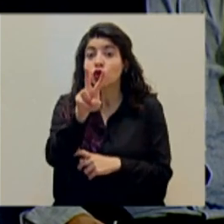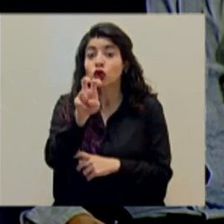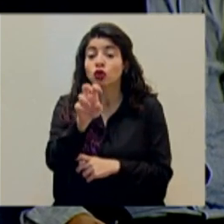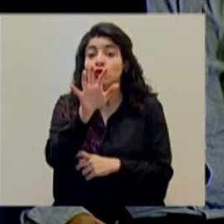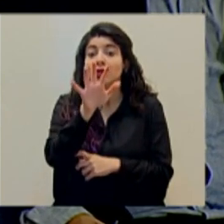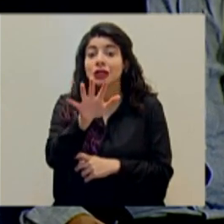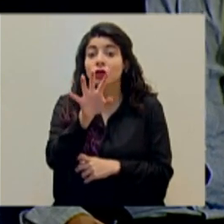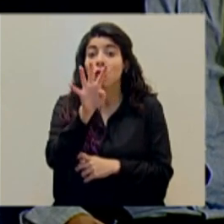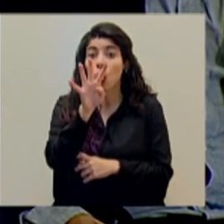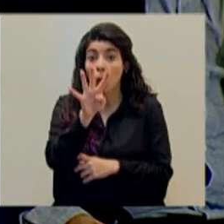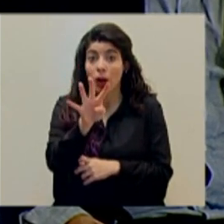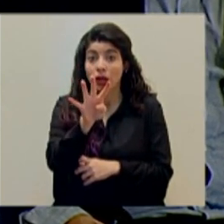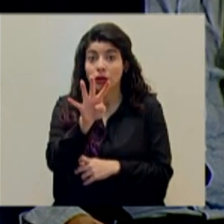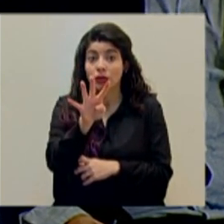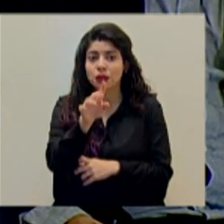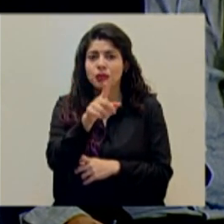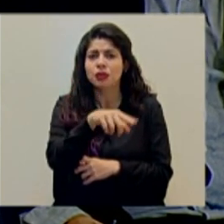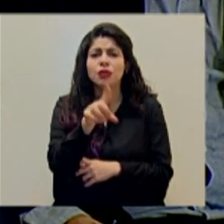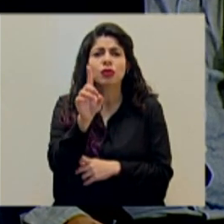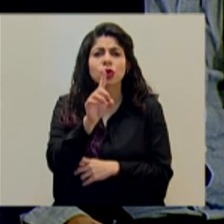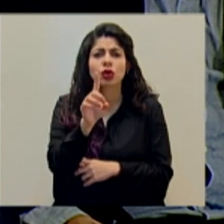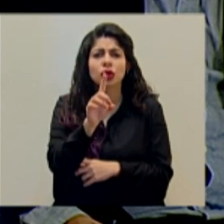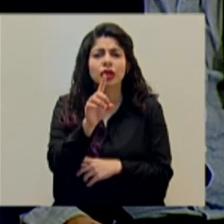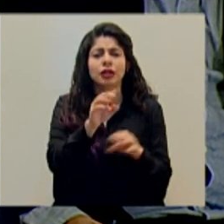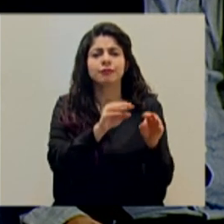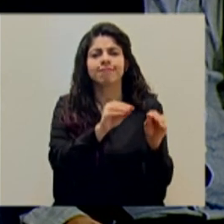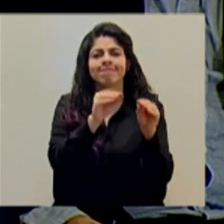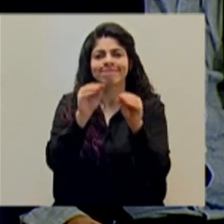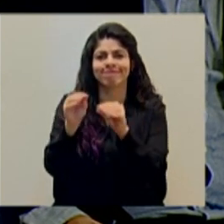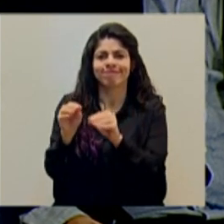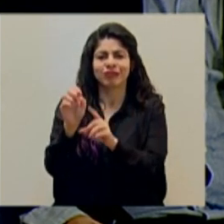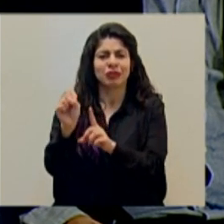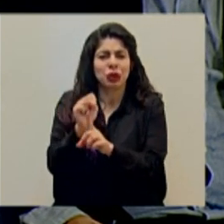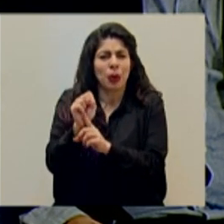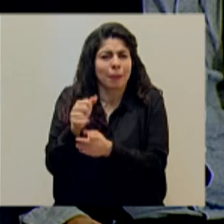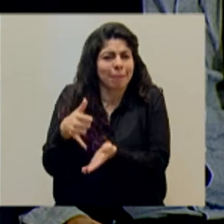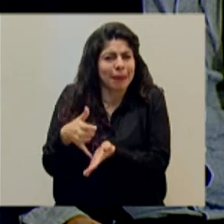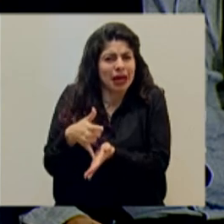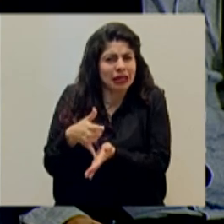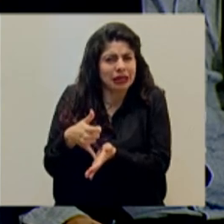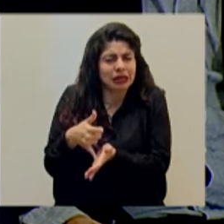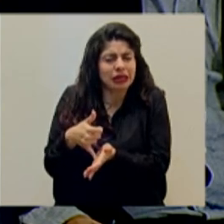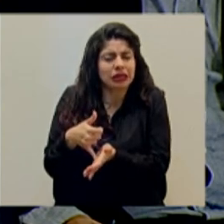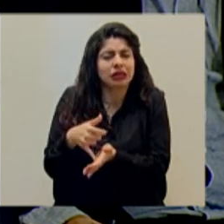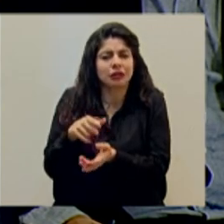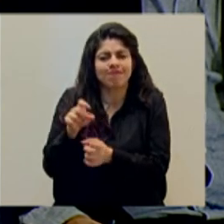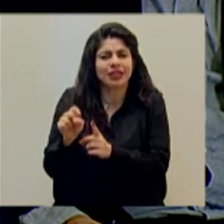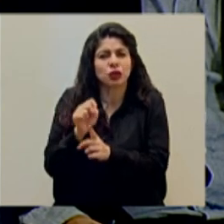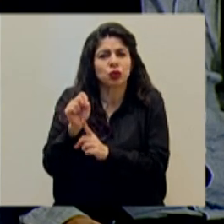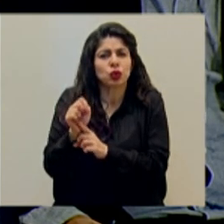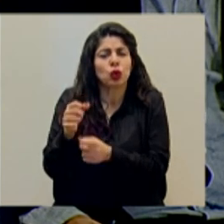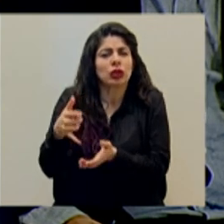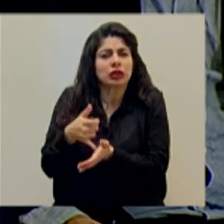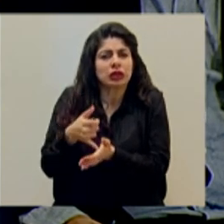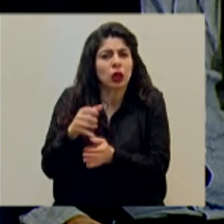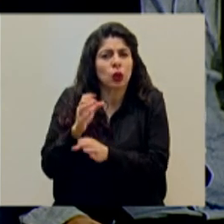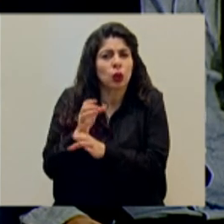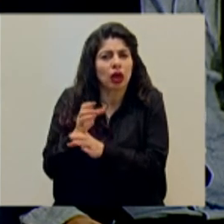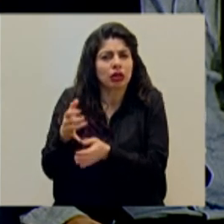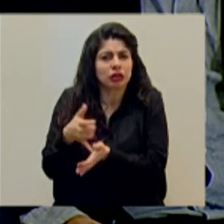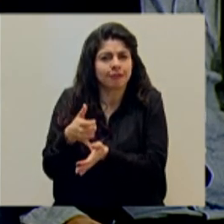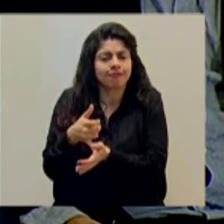254 de estas personas están en una situación más delicada, en una situación de cuidados intensivos,